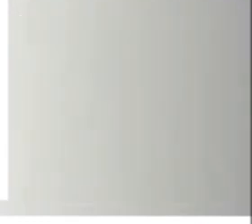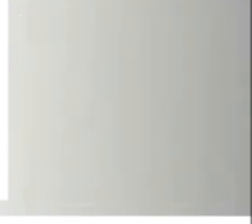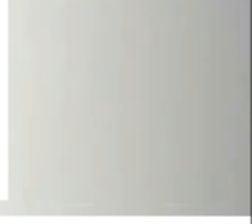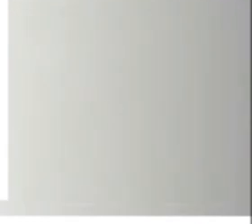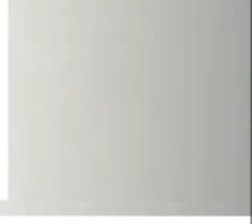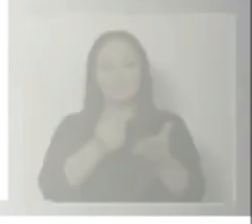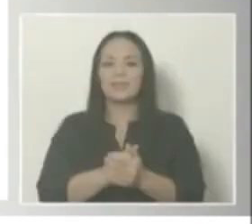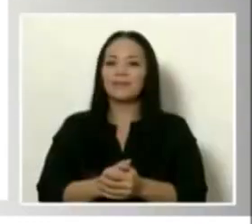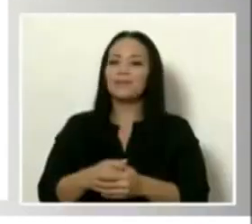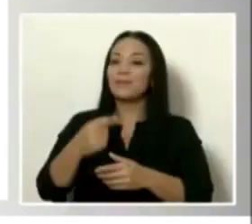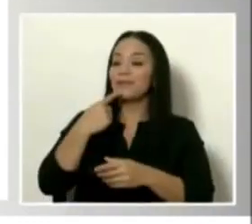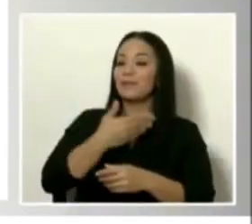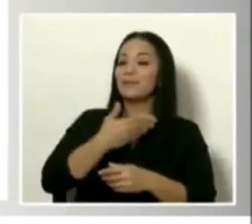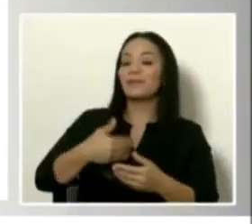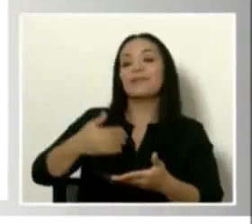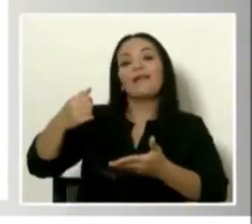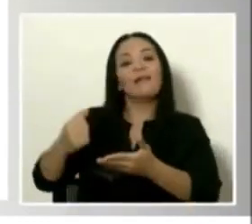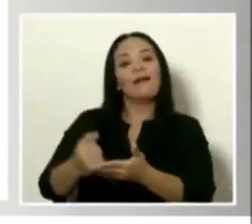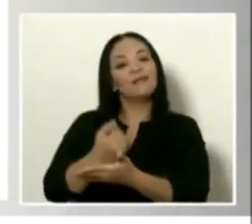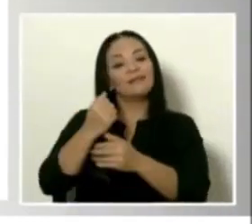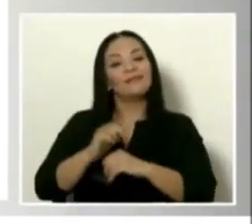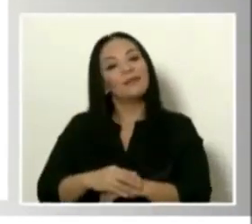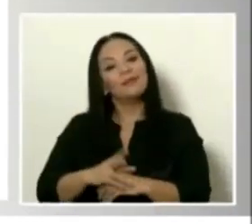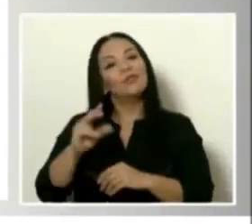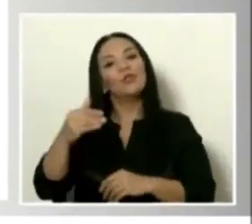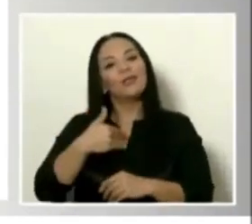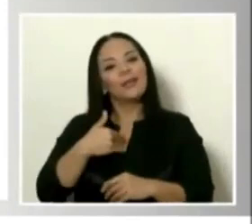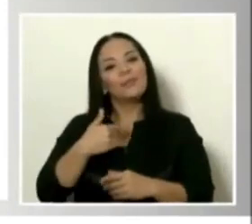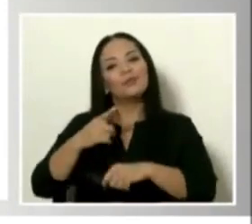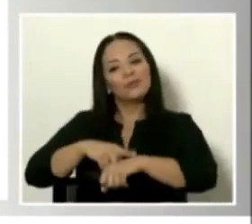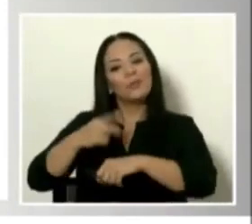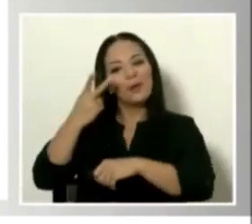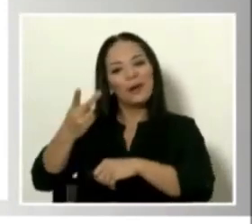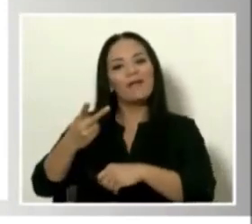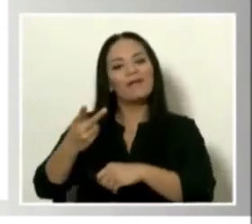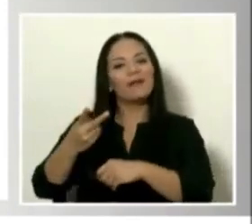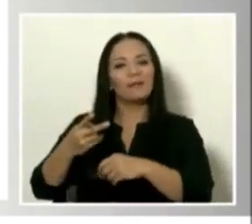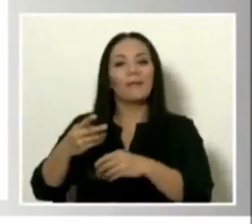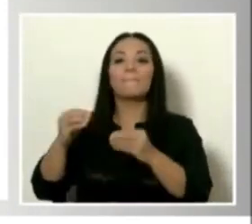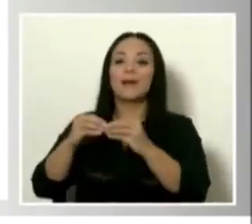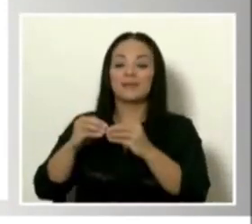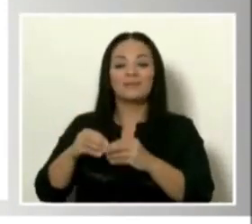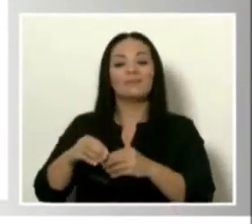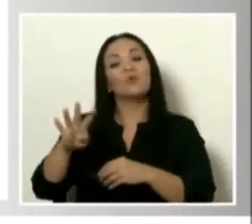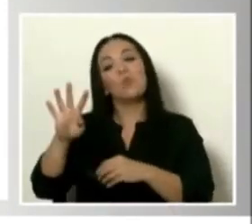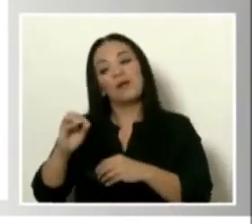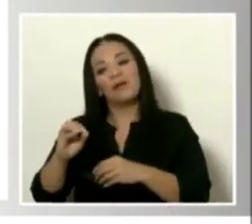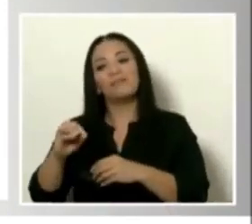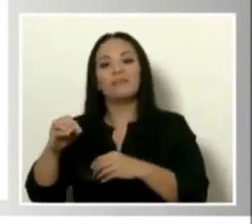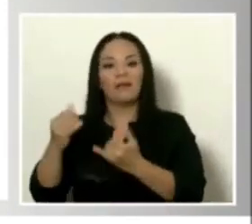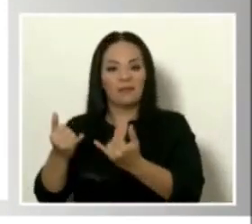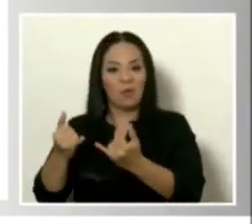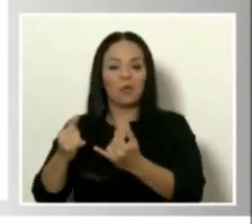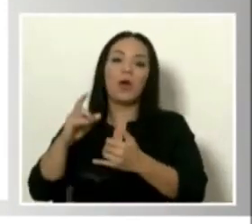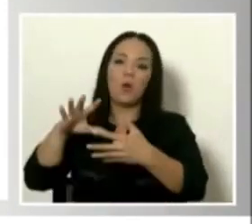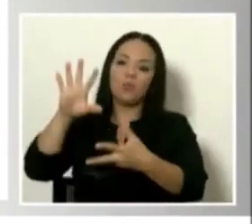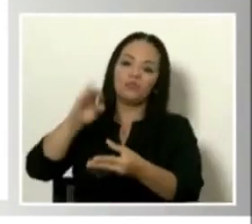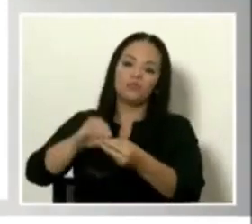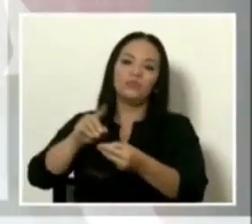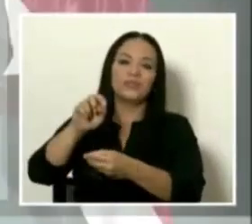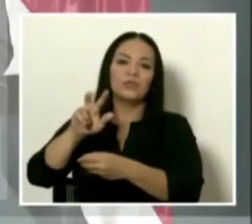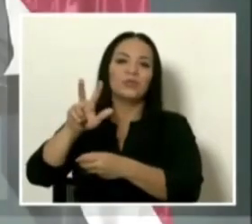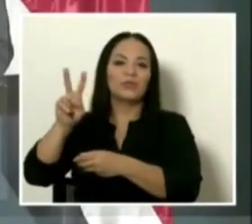Lástima que no tenemos tiempo para ver los 40 o los 130 y pico que hemos hecho, pero sí,